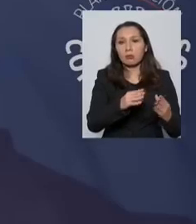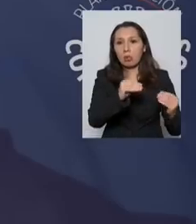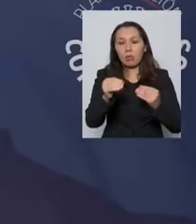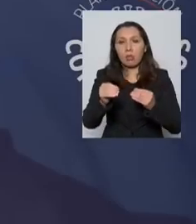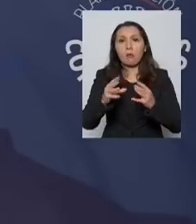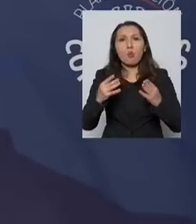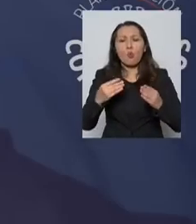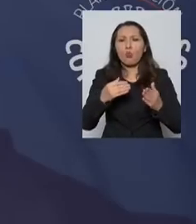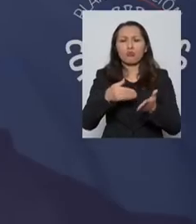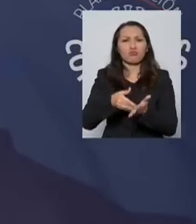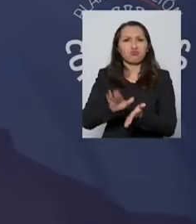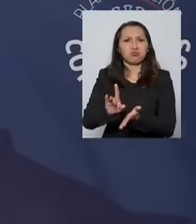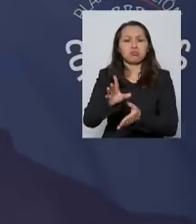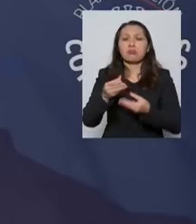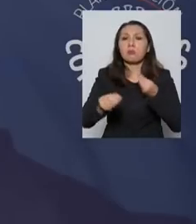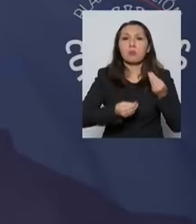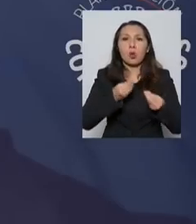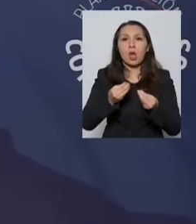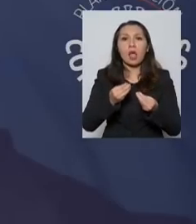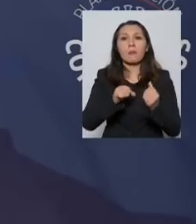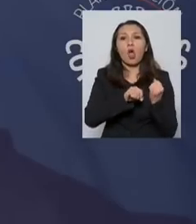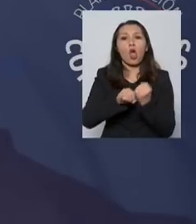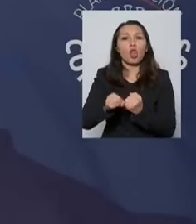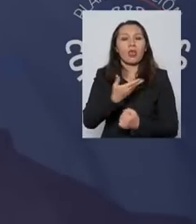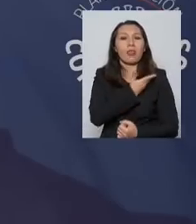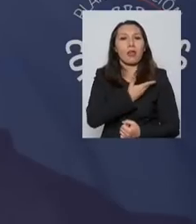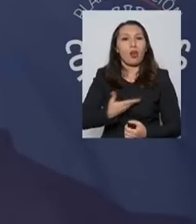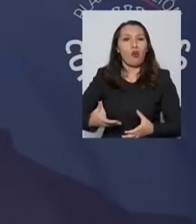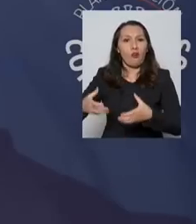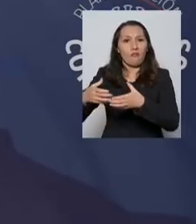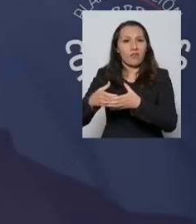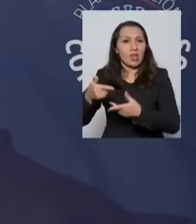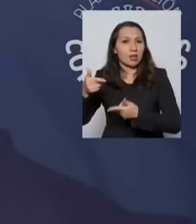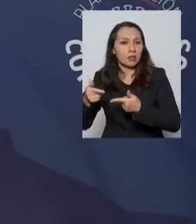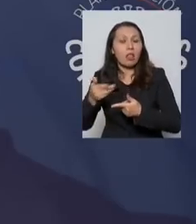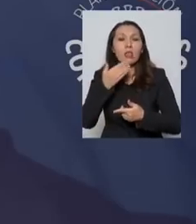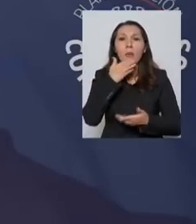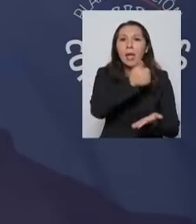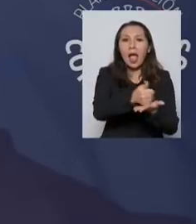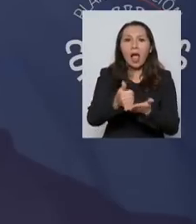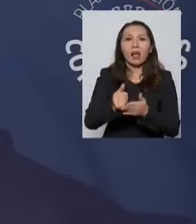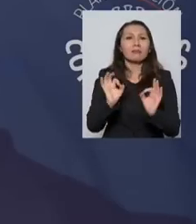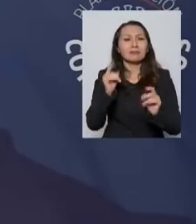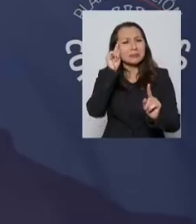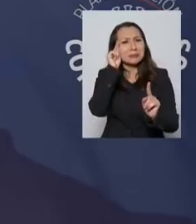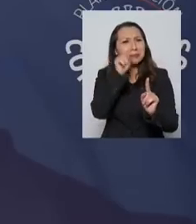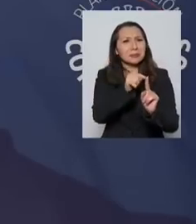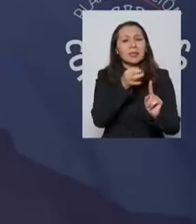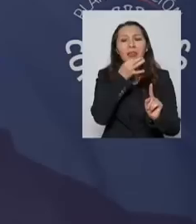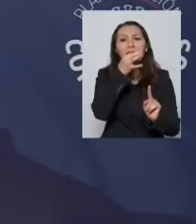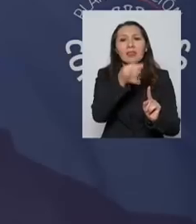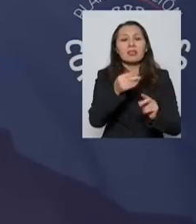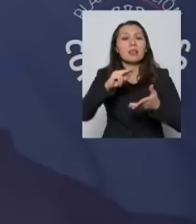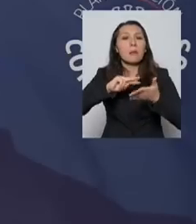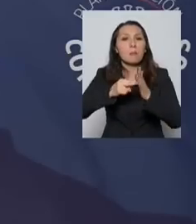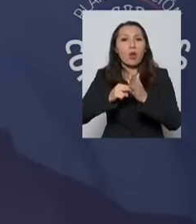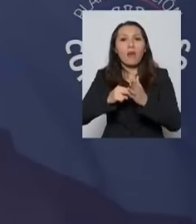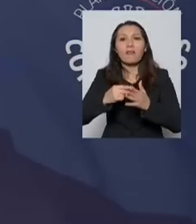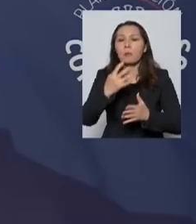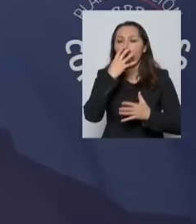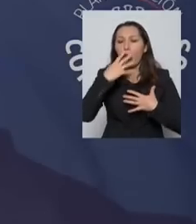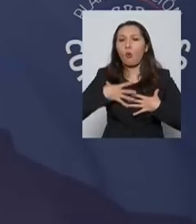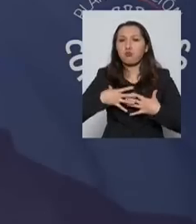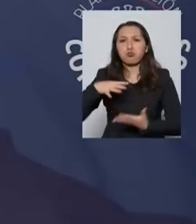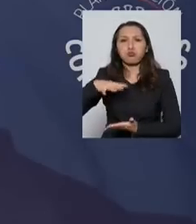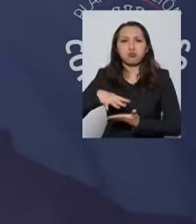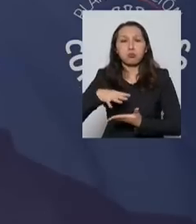amplio rechazo por parte, por ejemplo, de la oposición, también por parte de los alcaldes. Me refiero específicamente a lo que tiene que ver la polémica por los ventiladores,